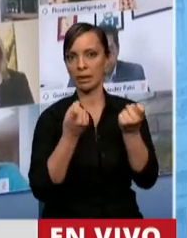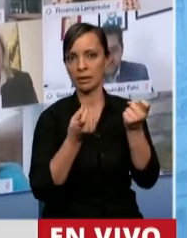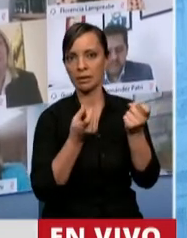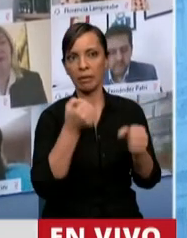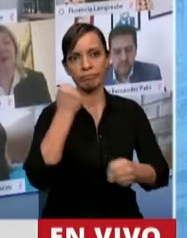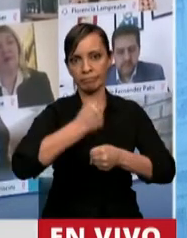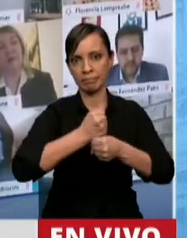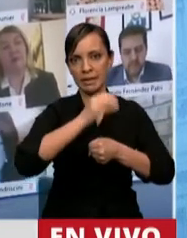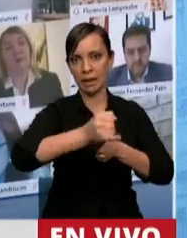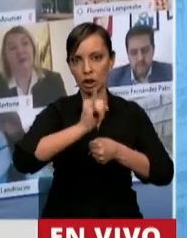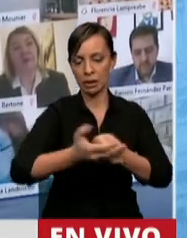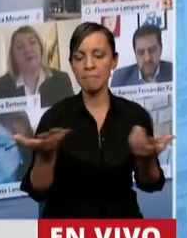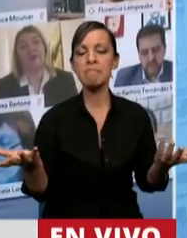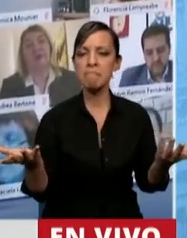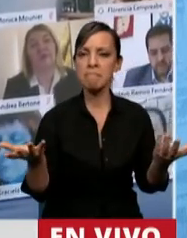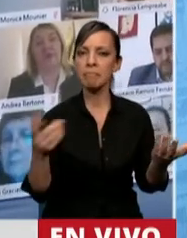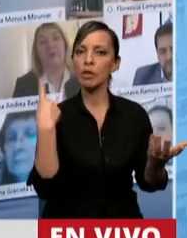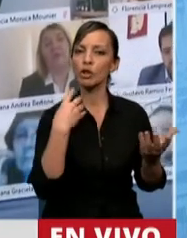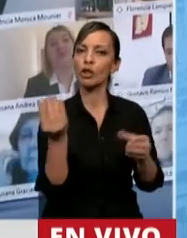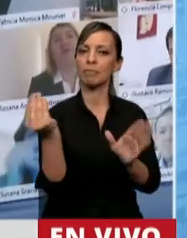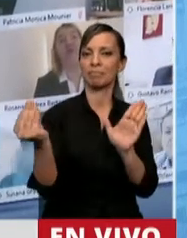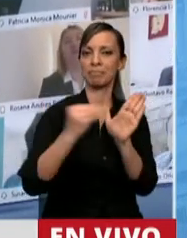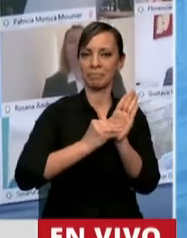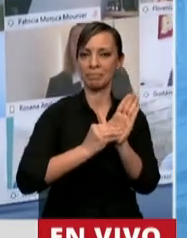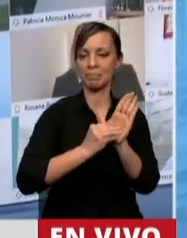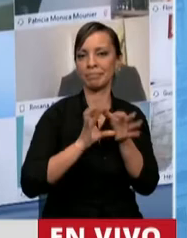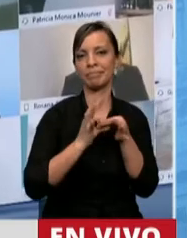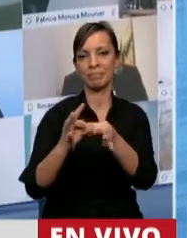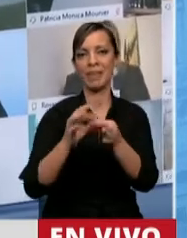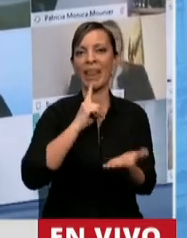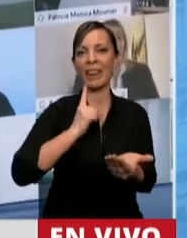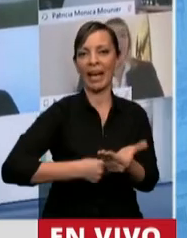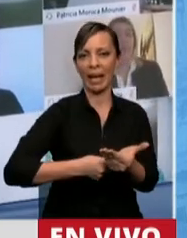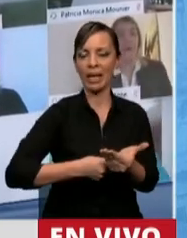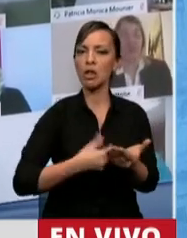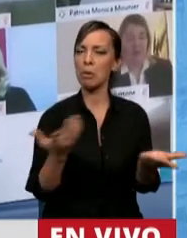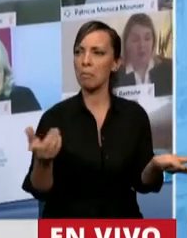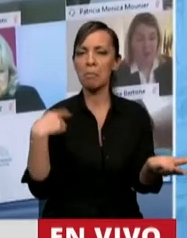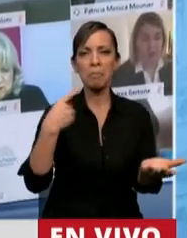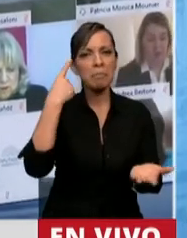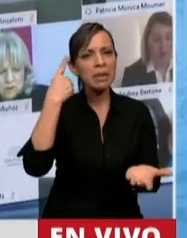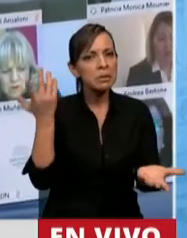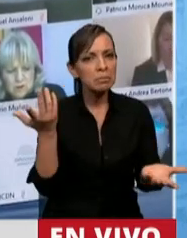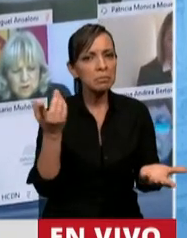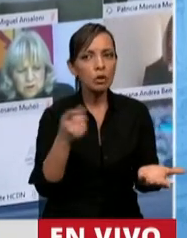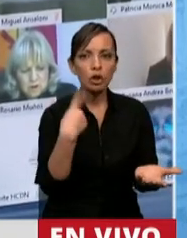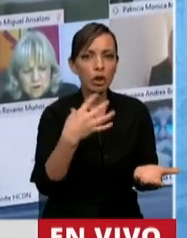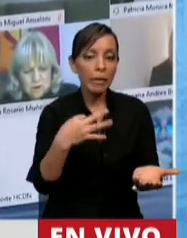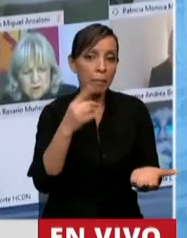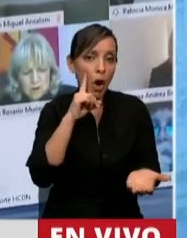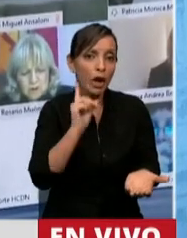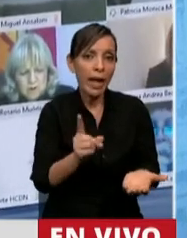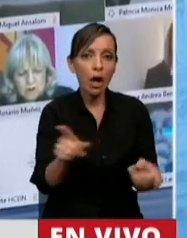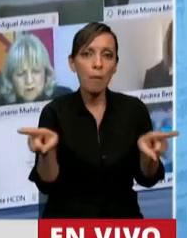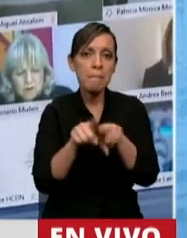trabajadores esenciales insertos en el decreto correspondiente debemos correr los mismos riesgos que